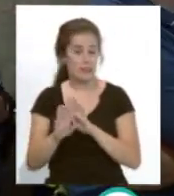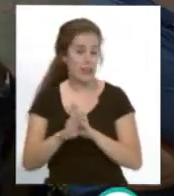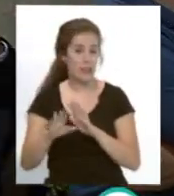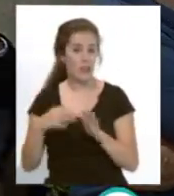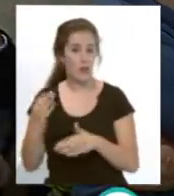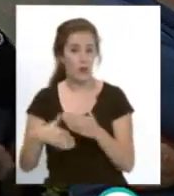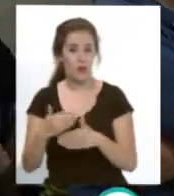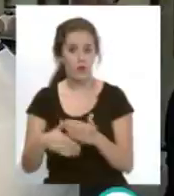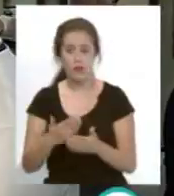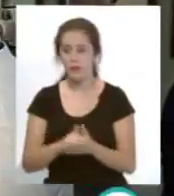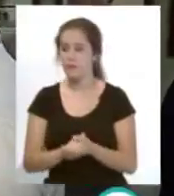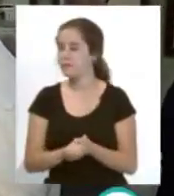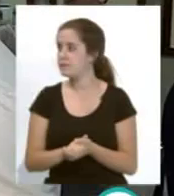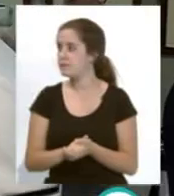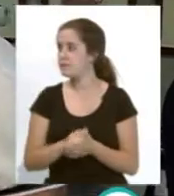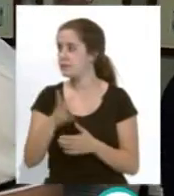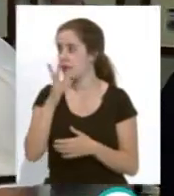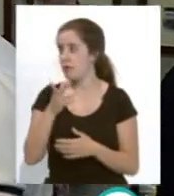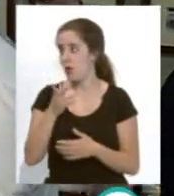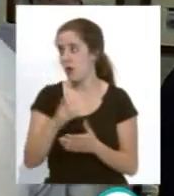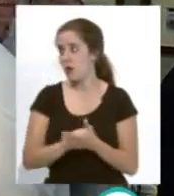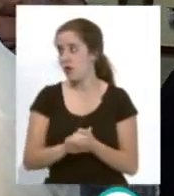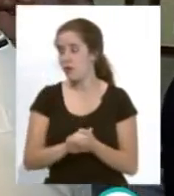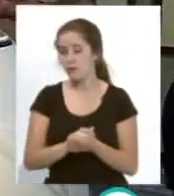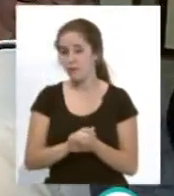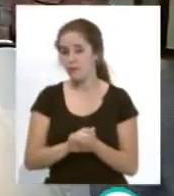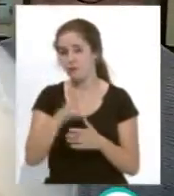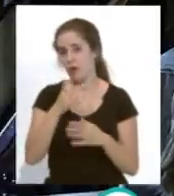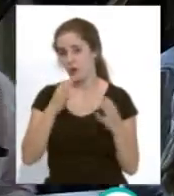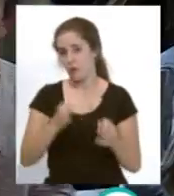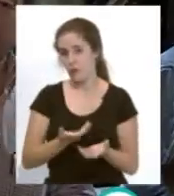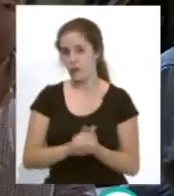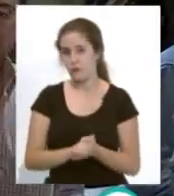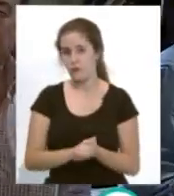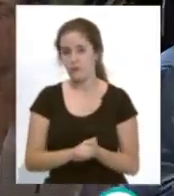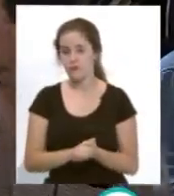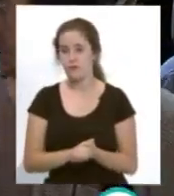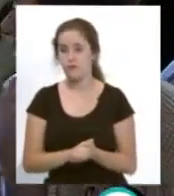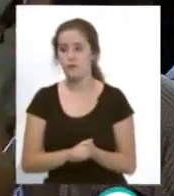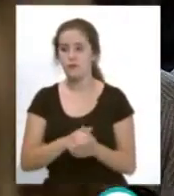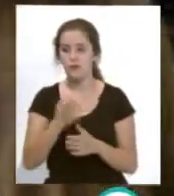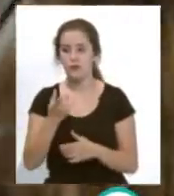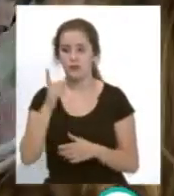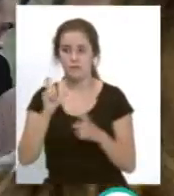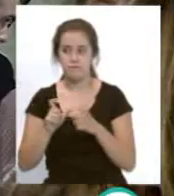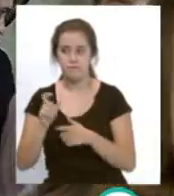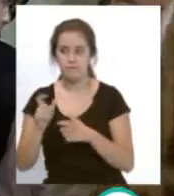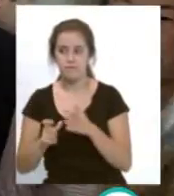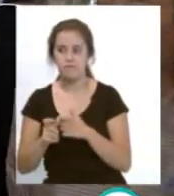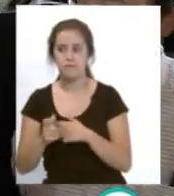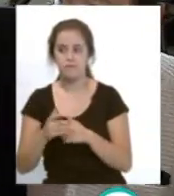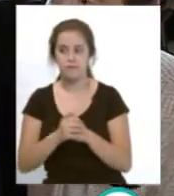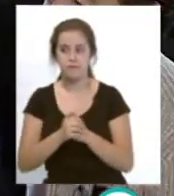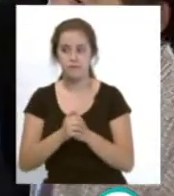Ale Fernández, además yo estoy de acuerdo con el premio, porque creo que Manu ha hecho una grandísima temporada, creo que Ale ha hecho una grandísima